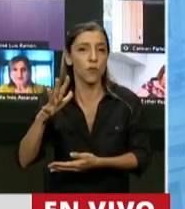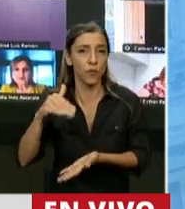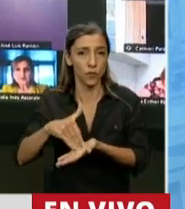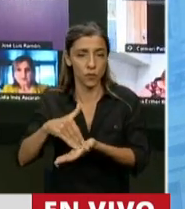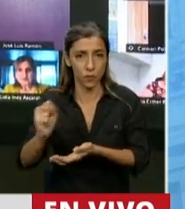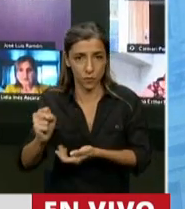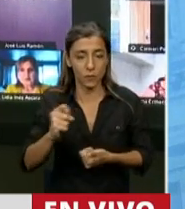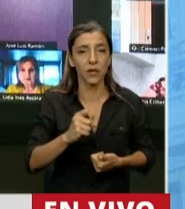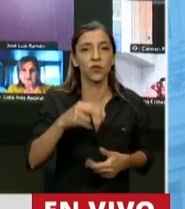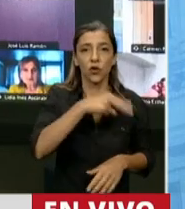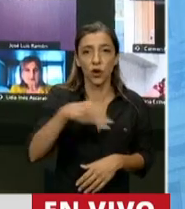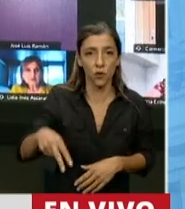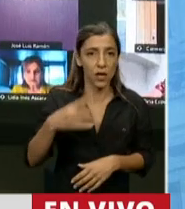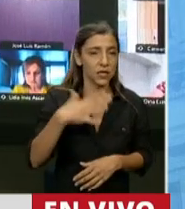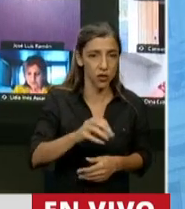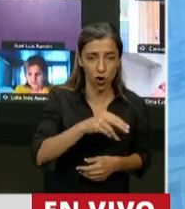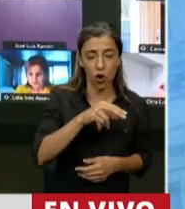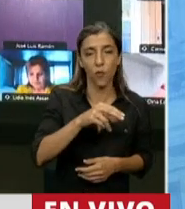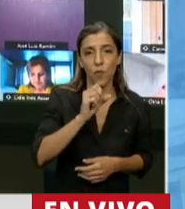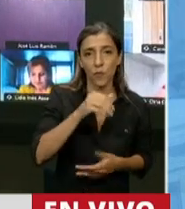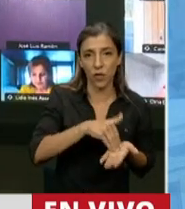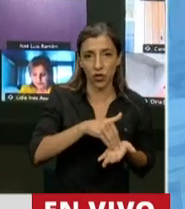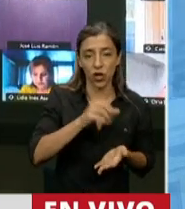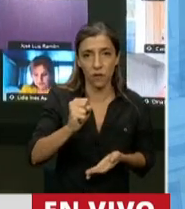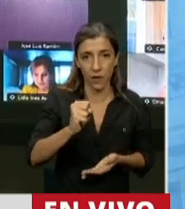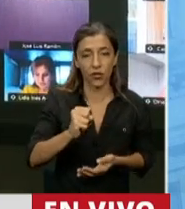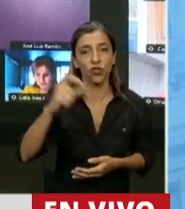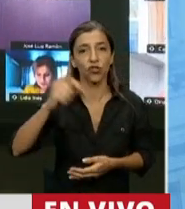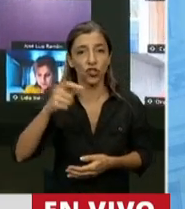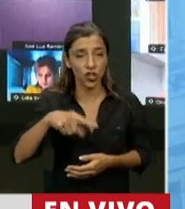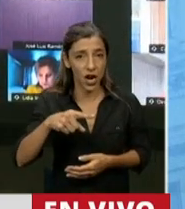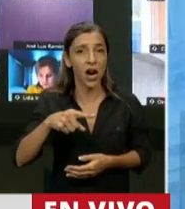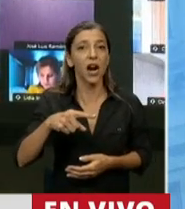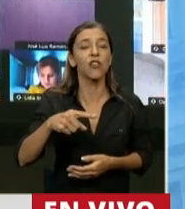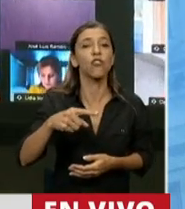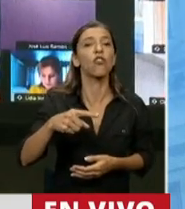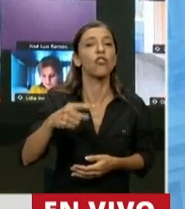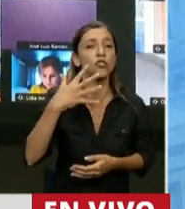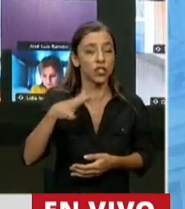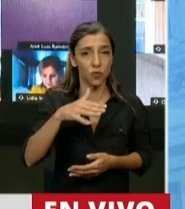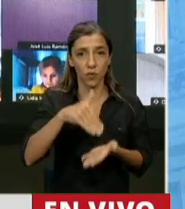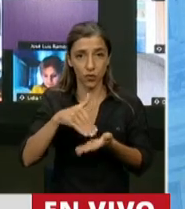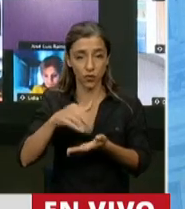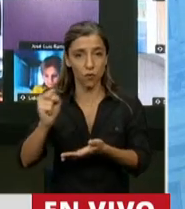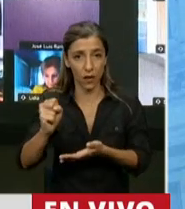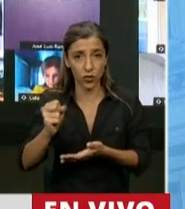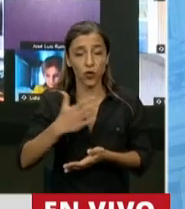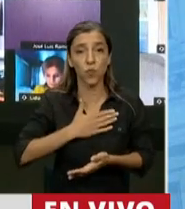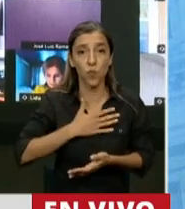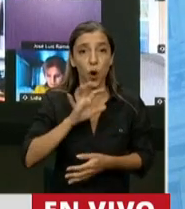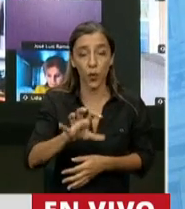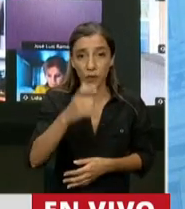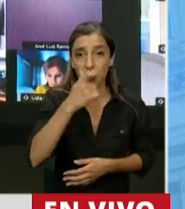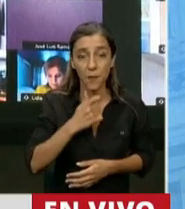.000 millones de pesos, Chaco 2.500 millones de pesos. Mi provincia, Mendoza, quizás con muchísima más